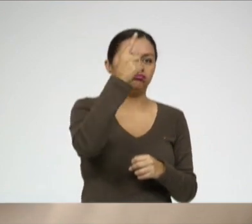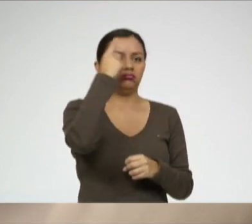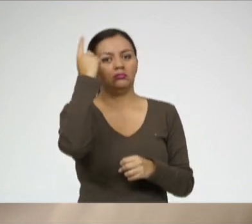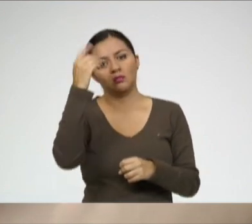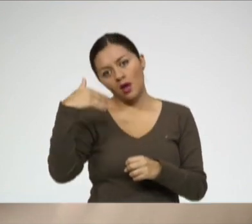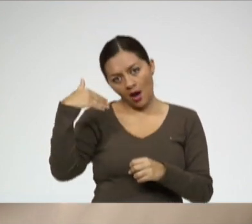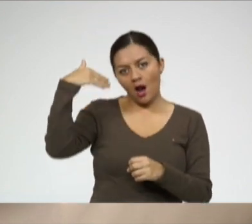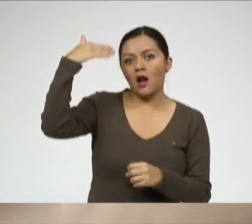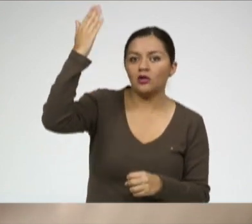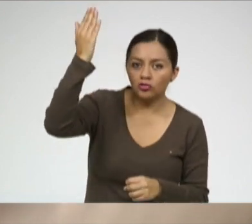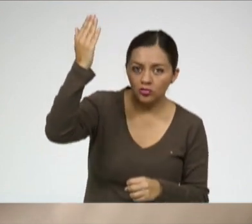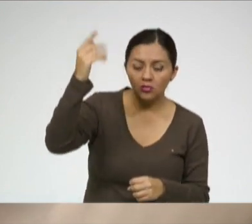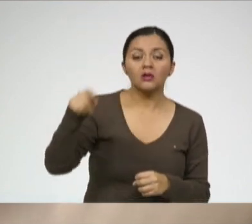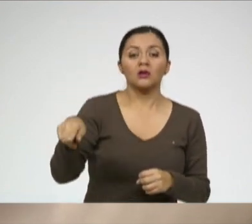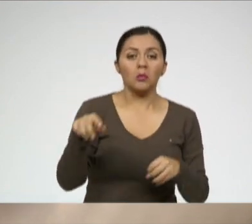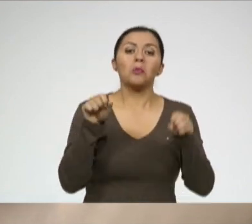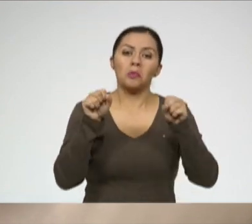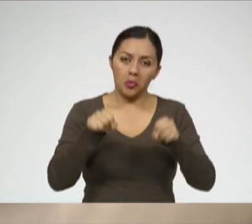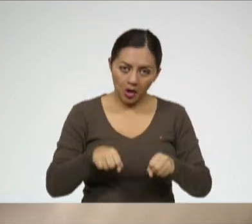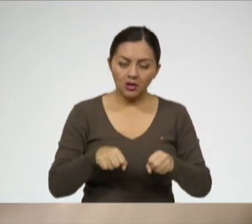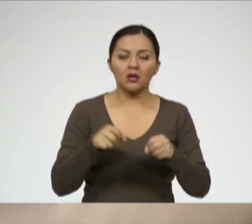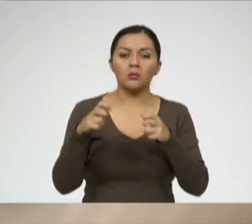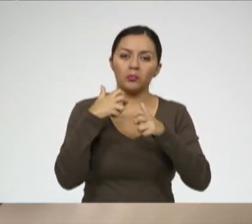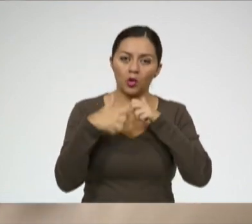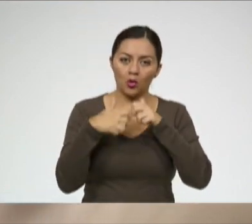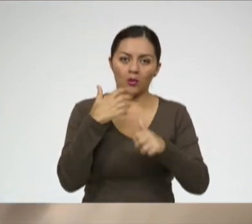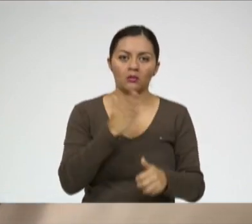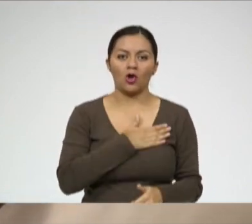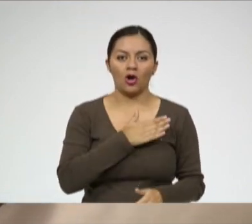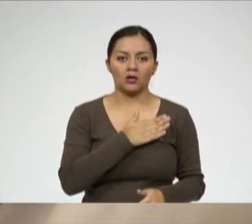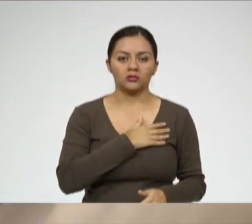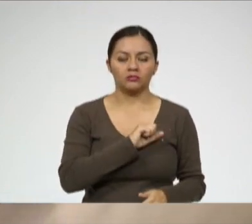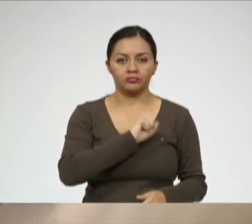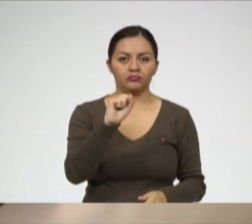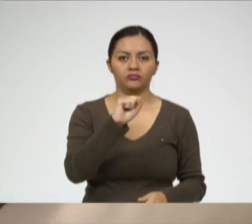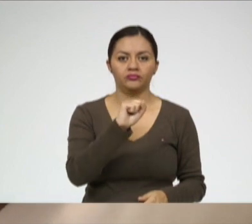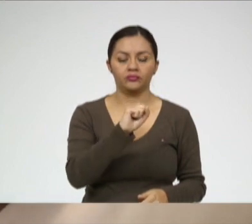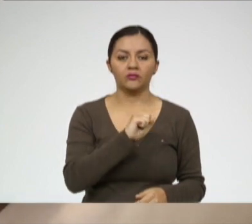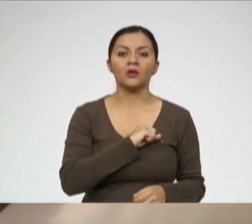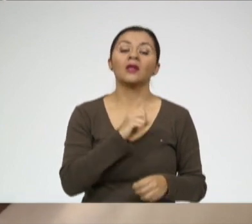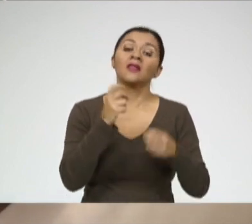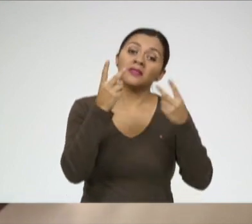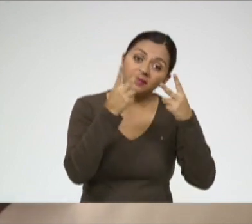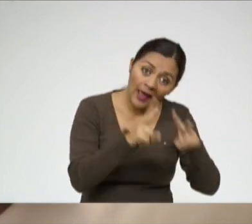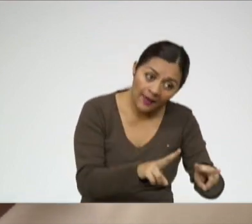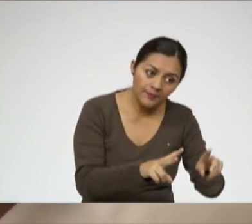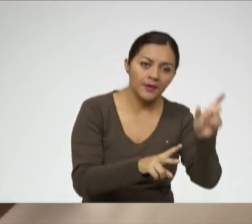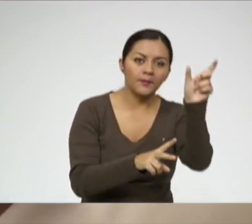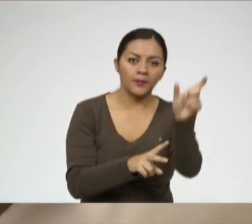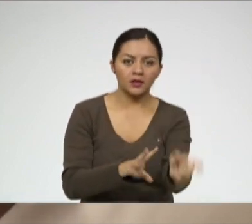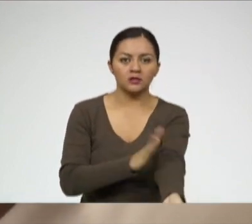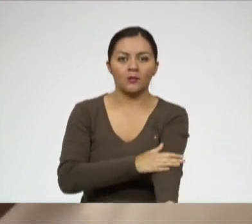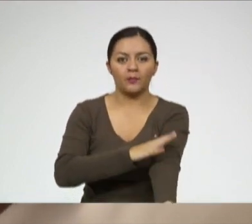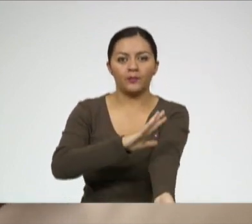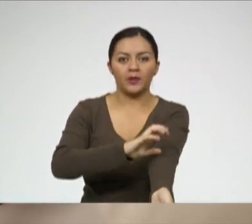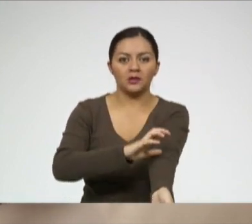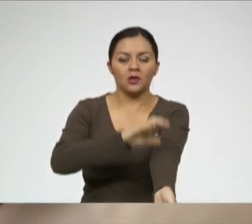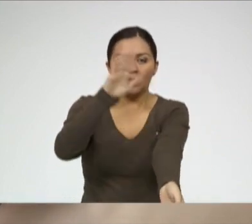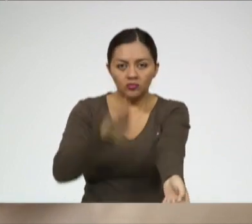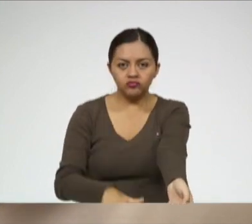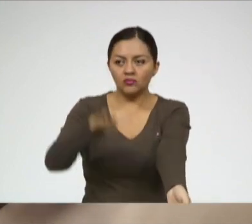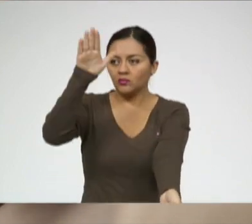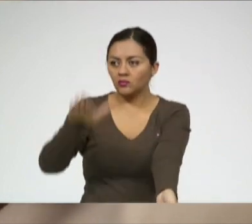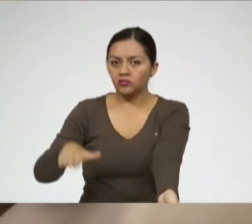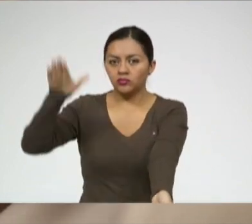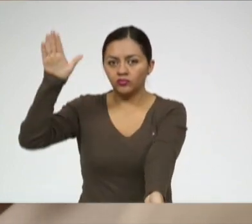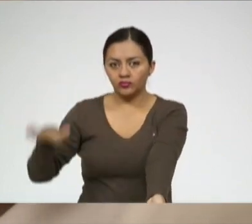perfil lipídico alterado, que al final también pueden causar problemas cardiovasculares. Vemos pacientes que se afecta la presión arterial bastantísimo. El